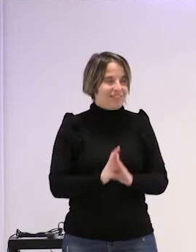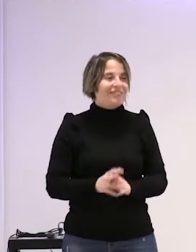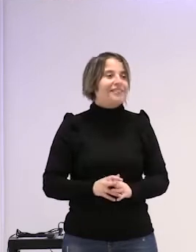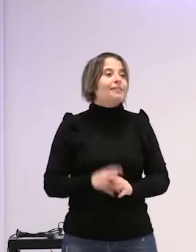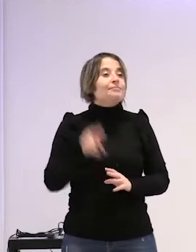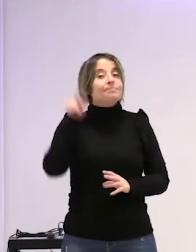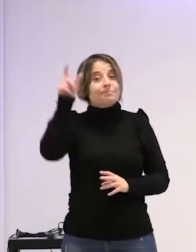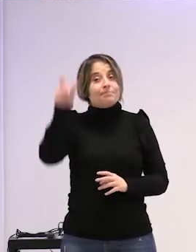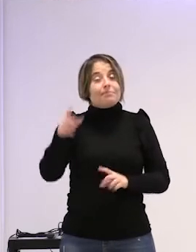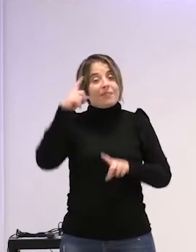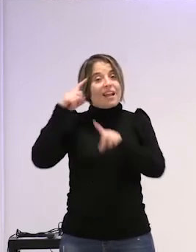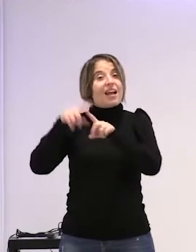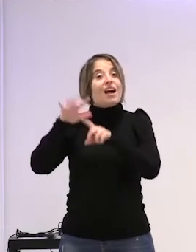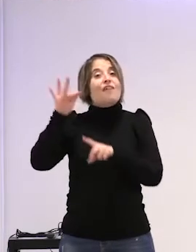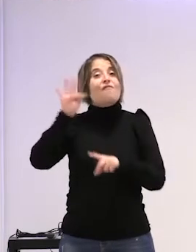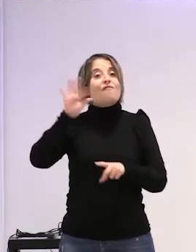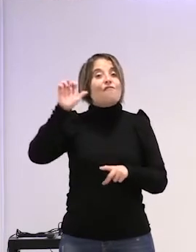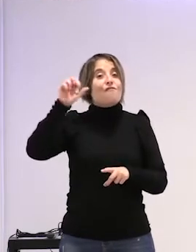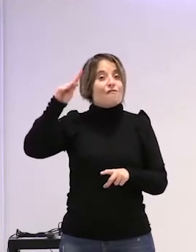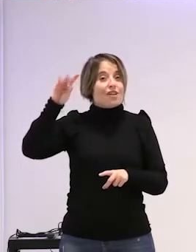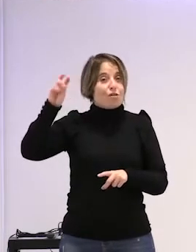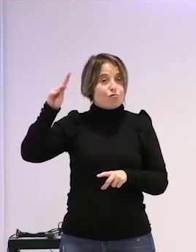Freud quería decir con esto era